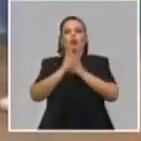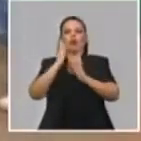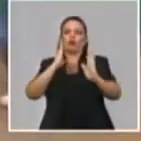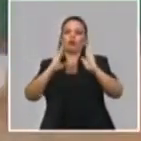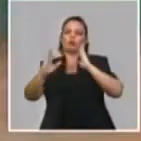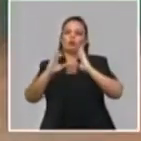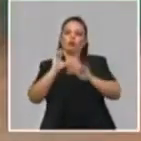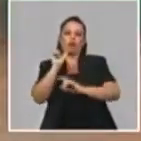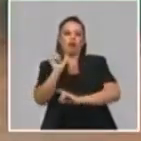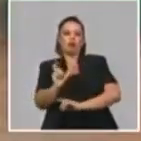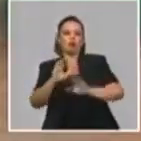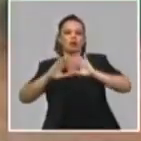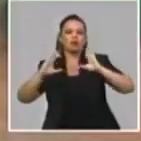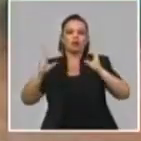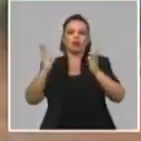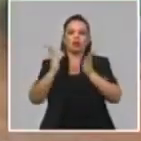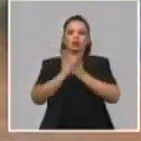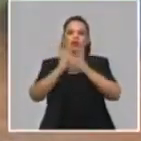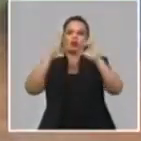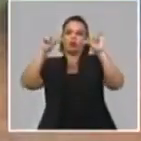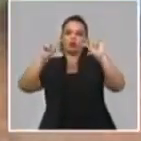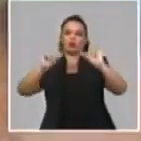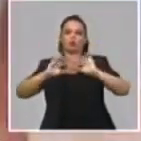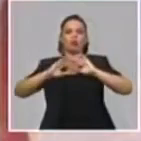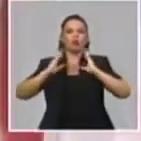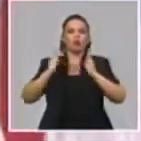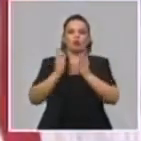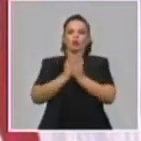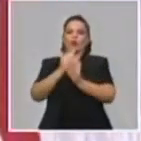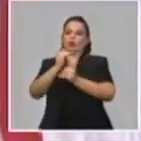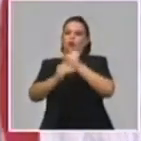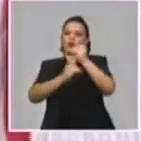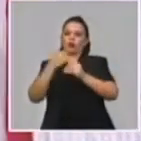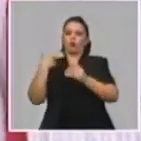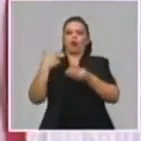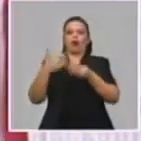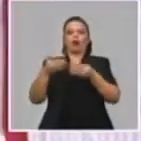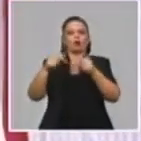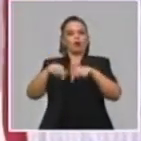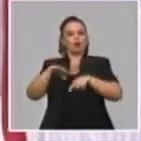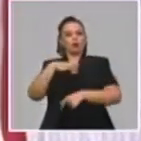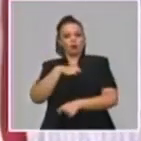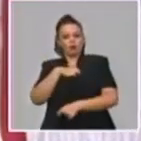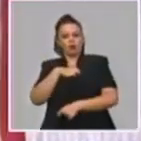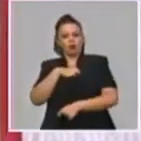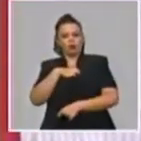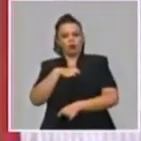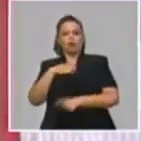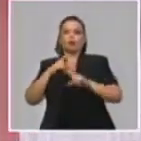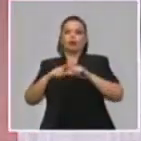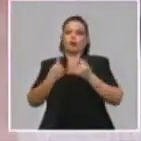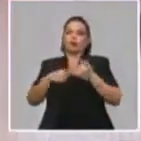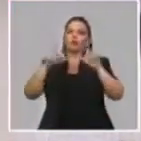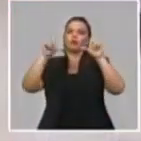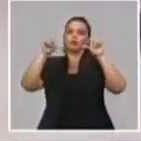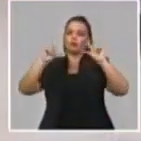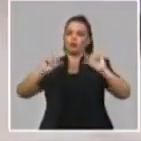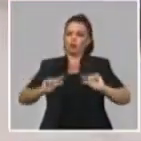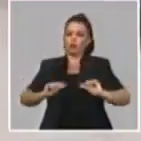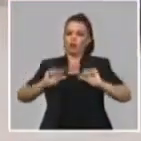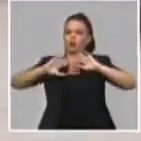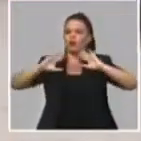todas las revoluciones que se han estado sucediendo durante este tiempo. Y por consiguiente una disminución considerable